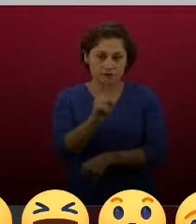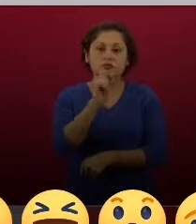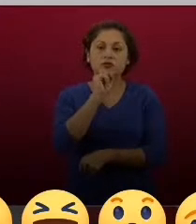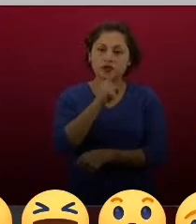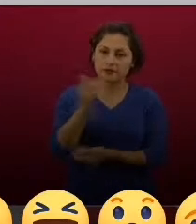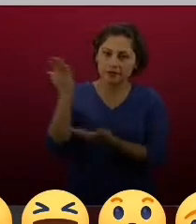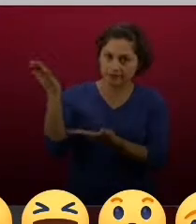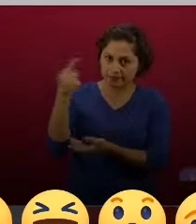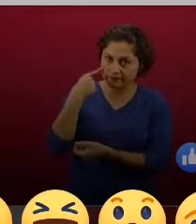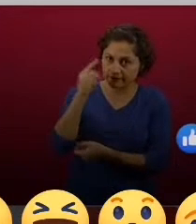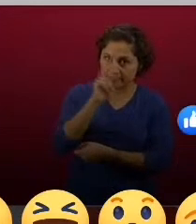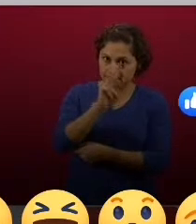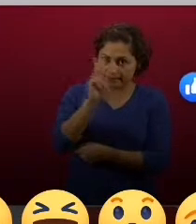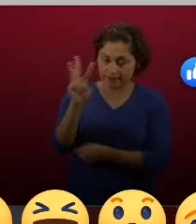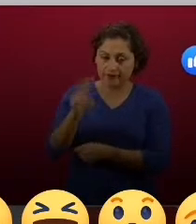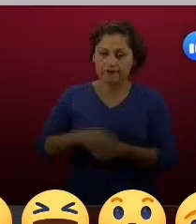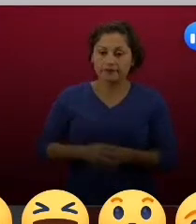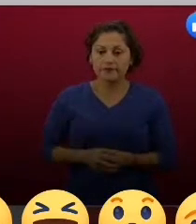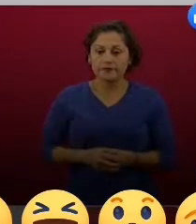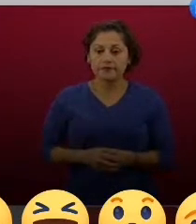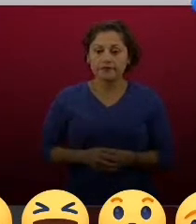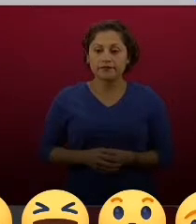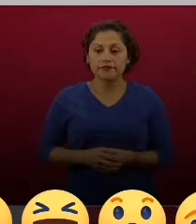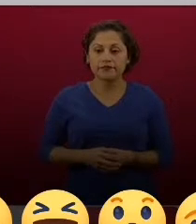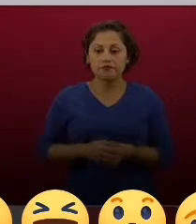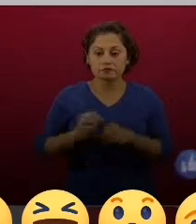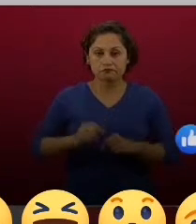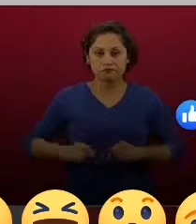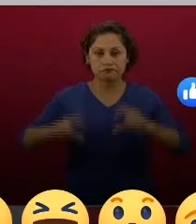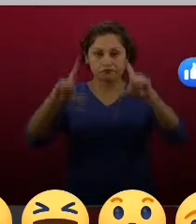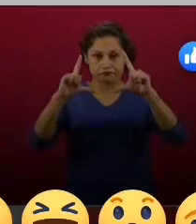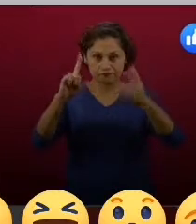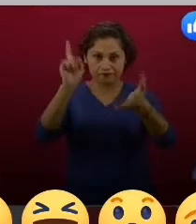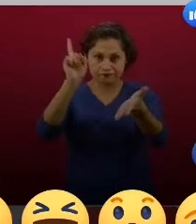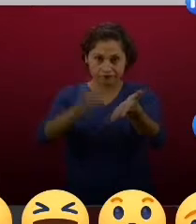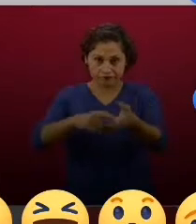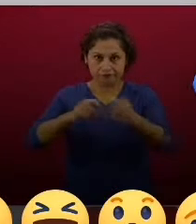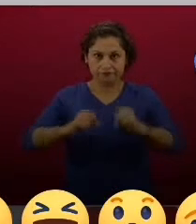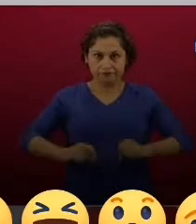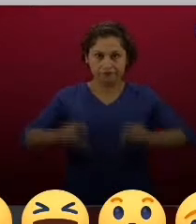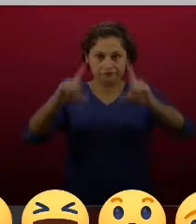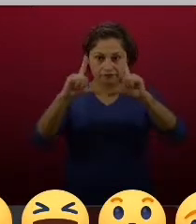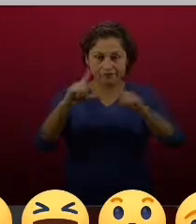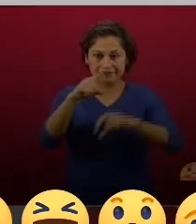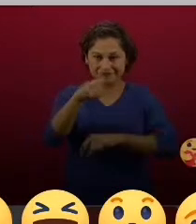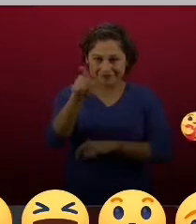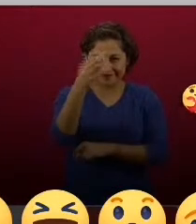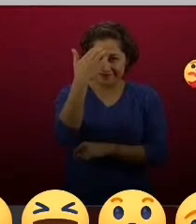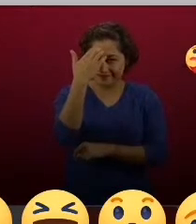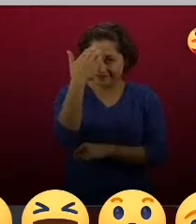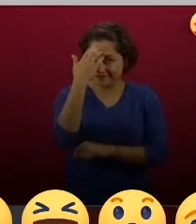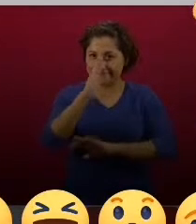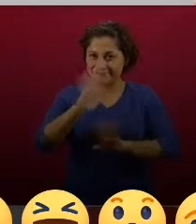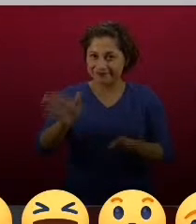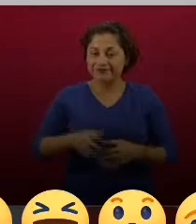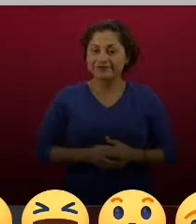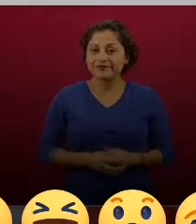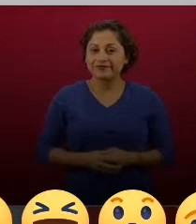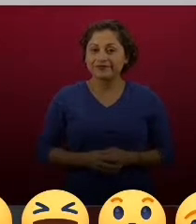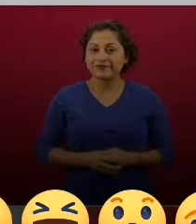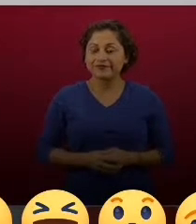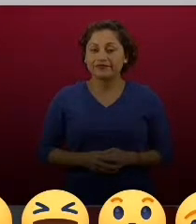En la que sigue está, por supuesto, mi cuenta infonavit, que ya lo conocen todos los derechohabientes. En la que sigue